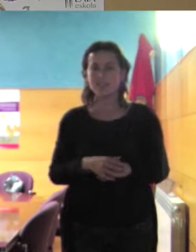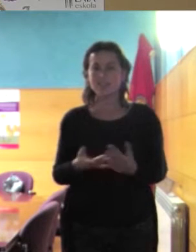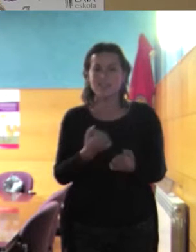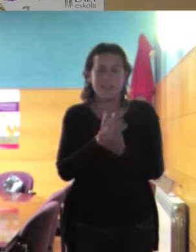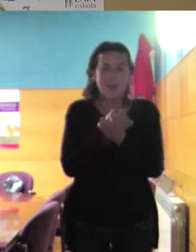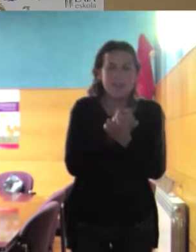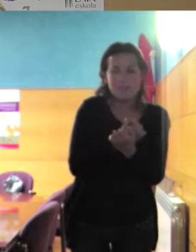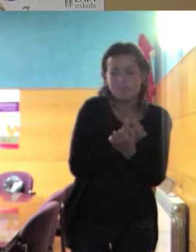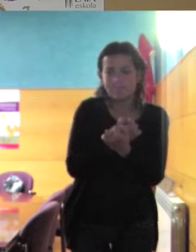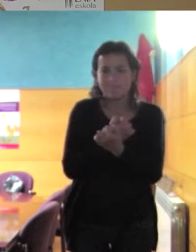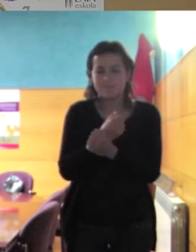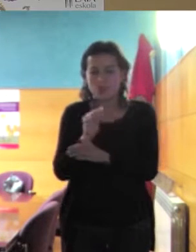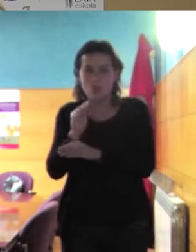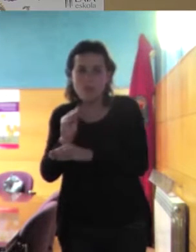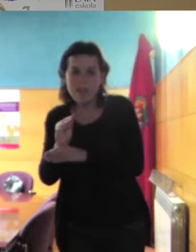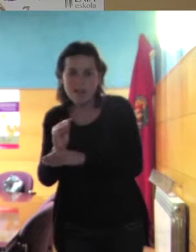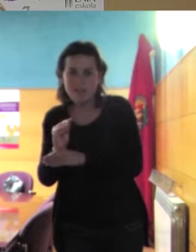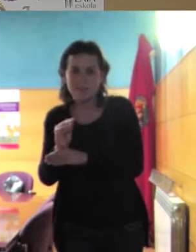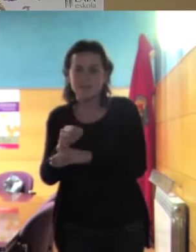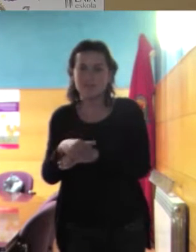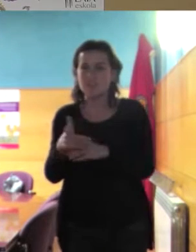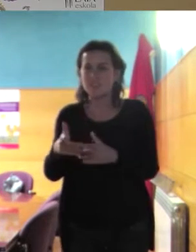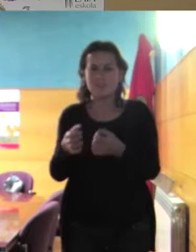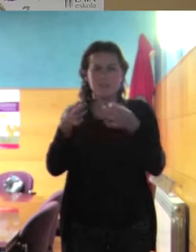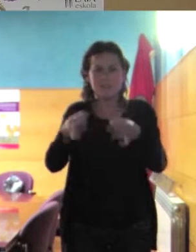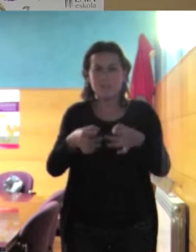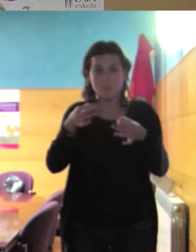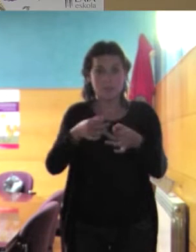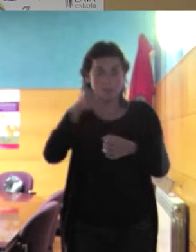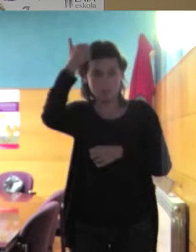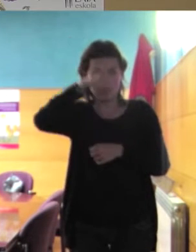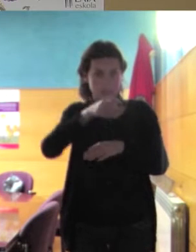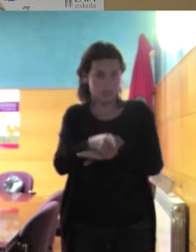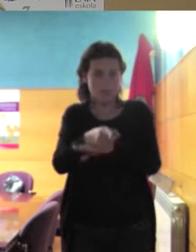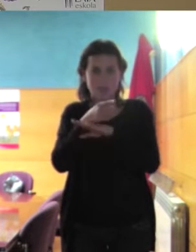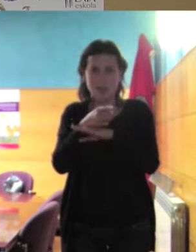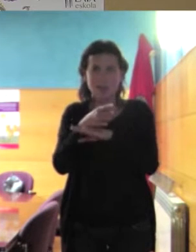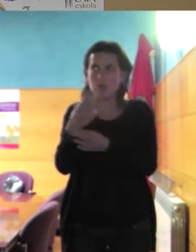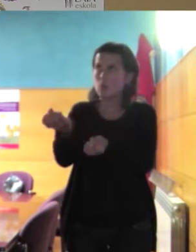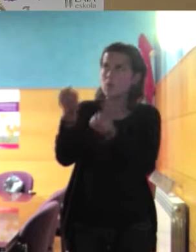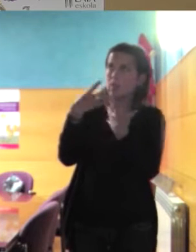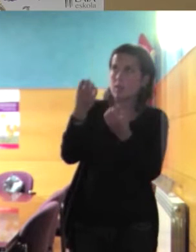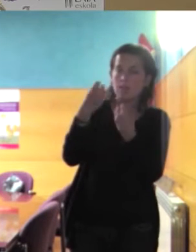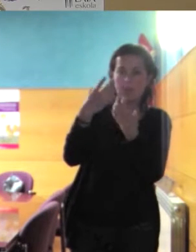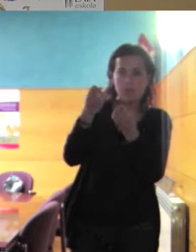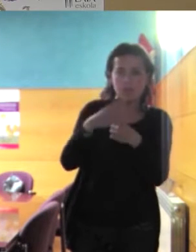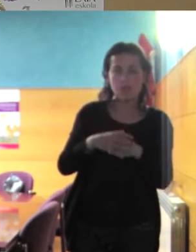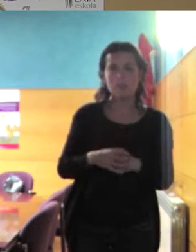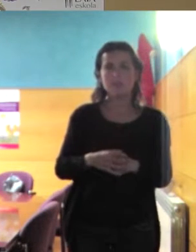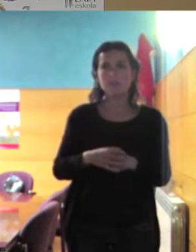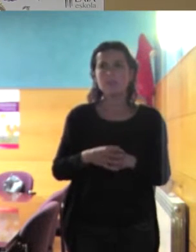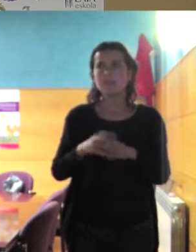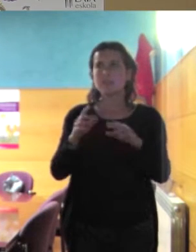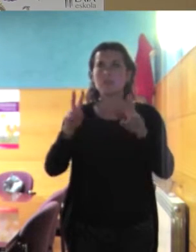cuidar es el gran mensaje que recibimos las mujeres en el patriarcado y recibimos mensajes sobre el amor